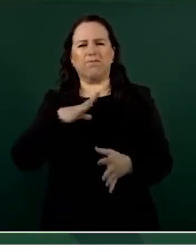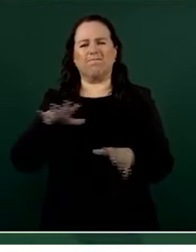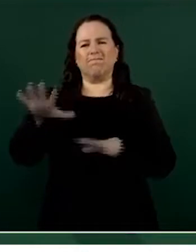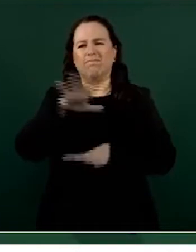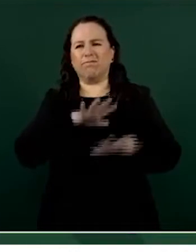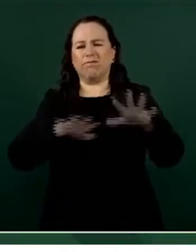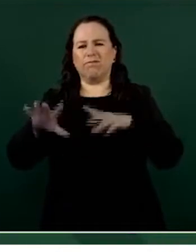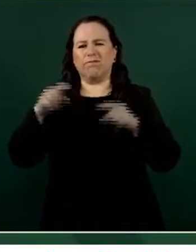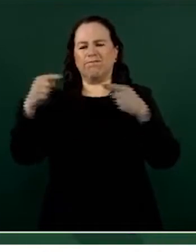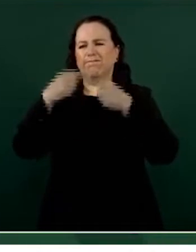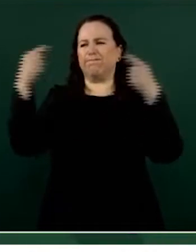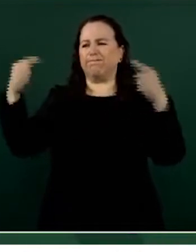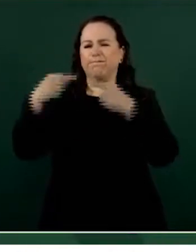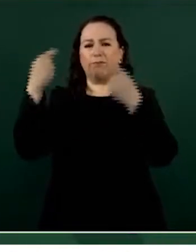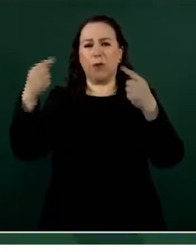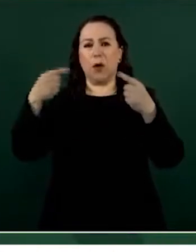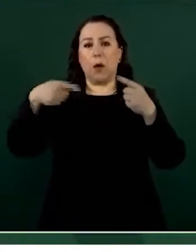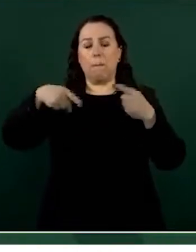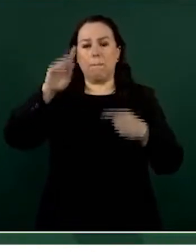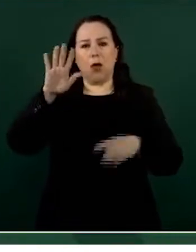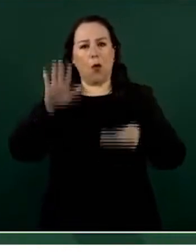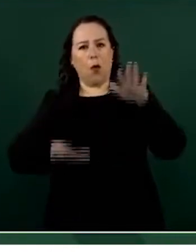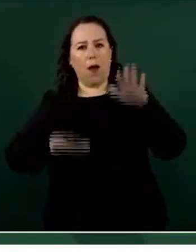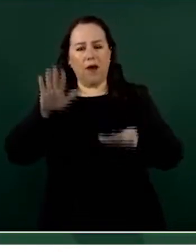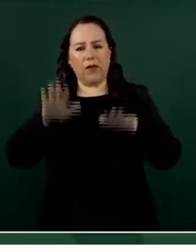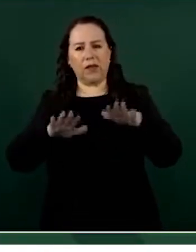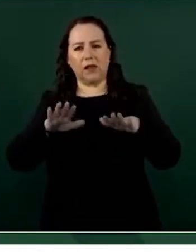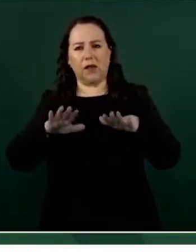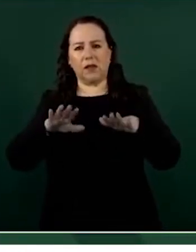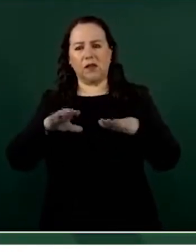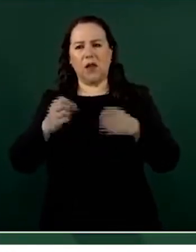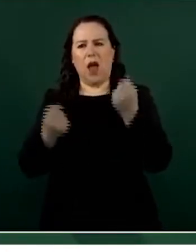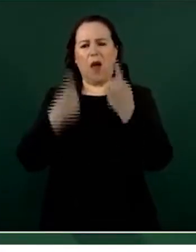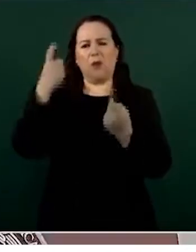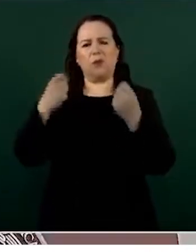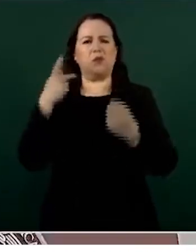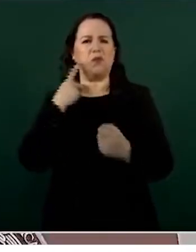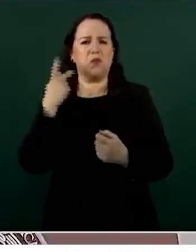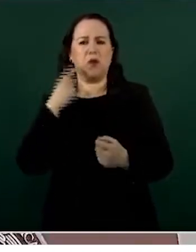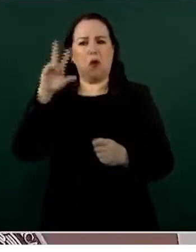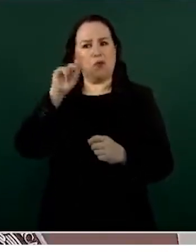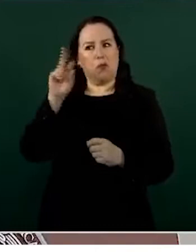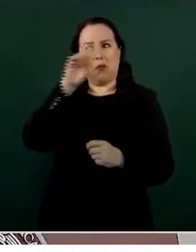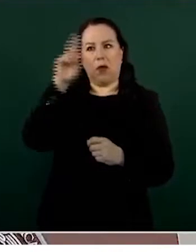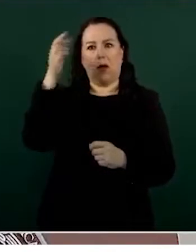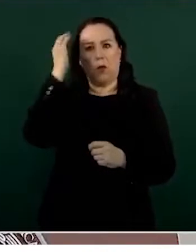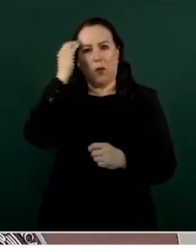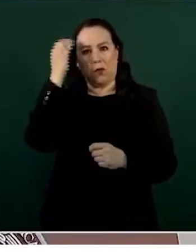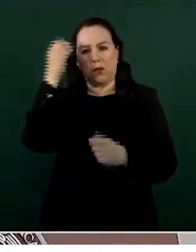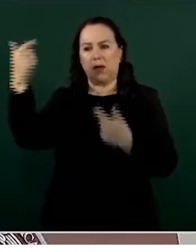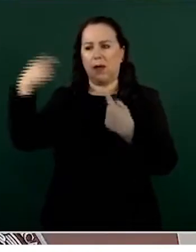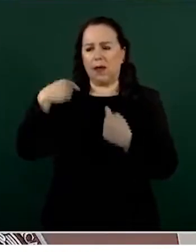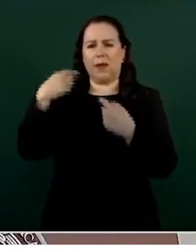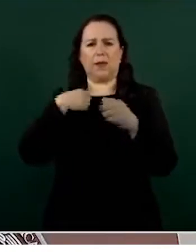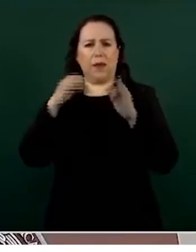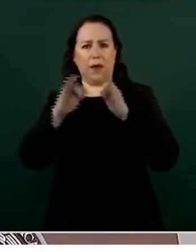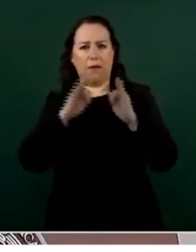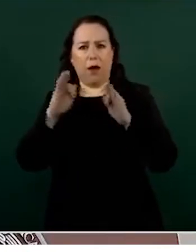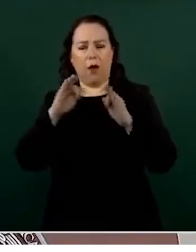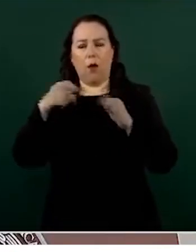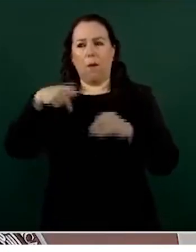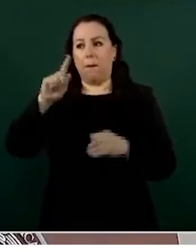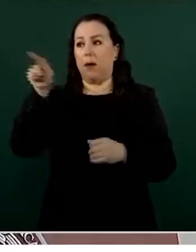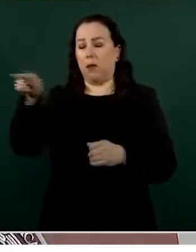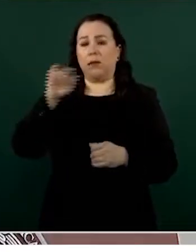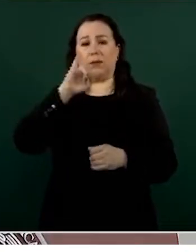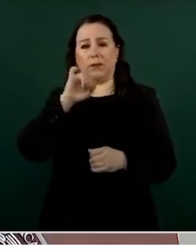veces es difícil el reconocimiento entre expresiones políticas distintas, lo cual por supuesto valoro y agradezco.